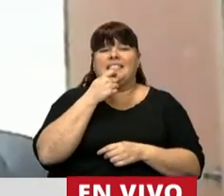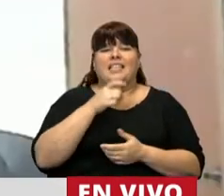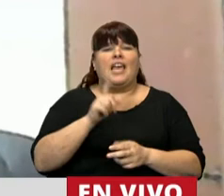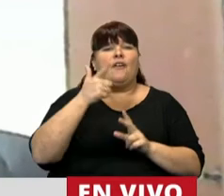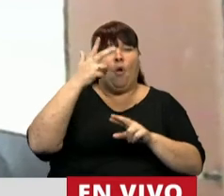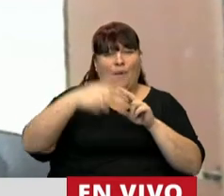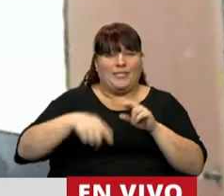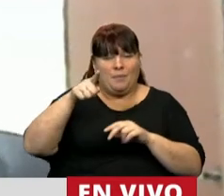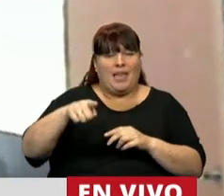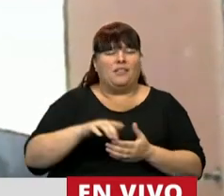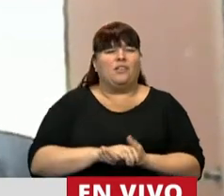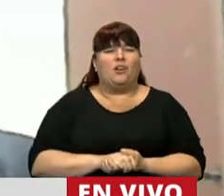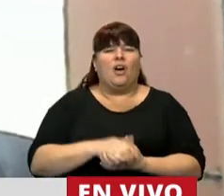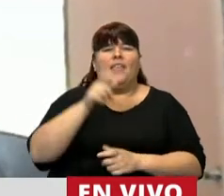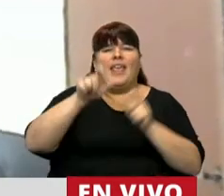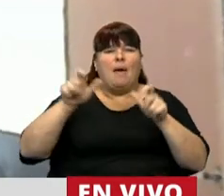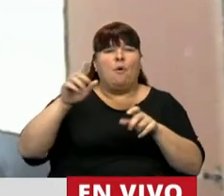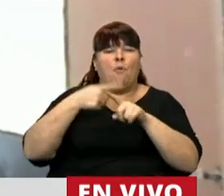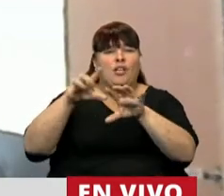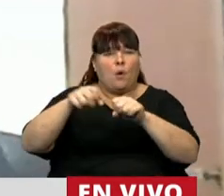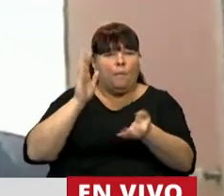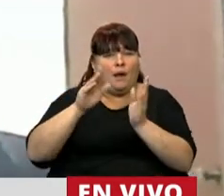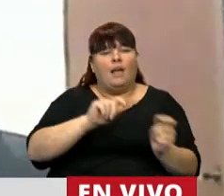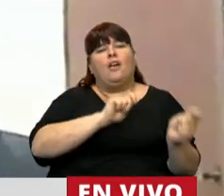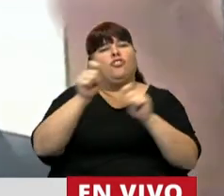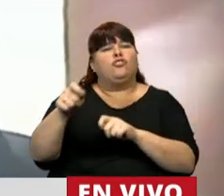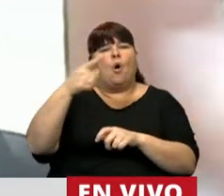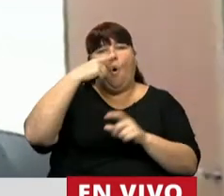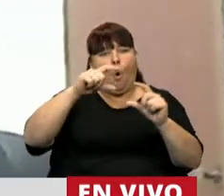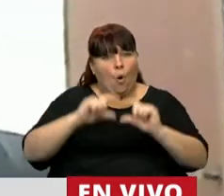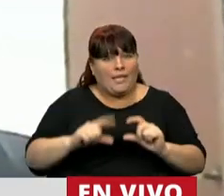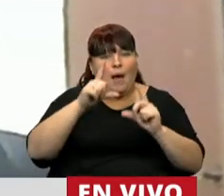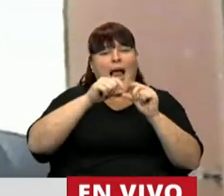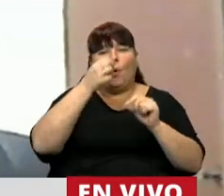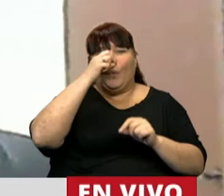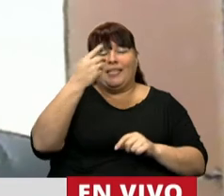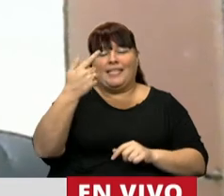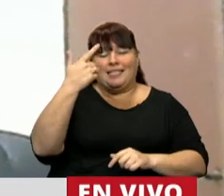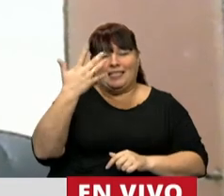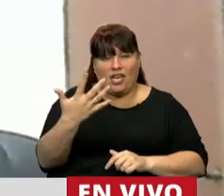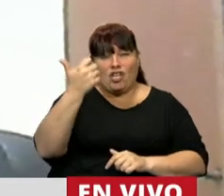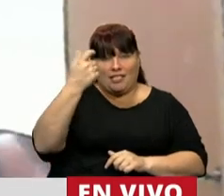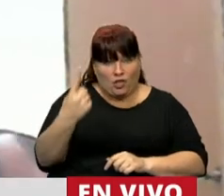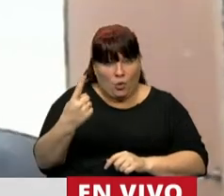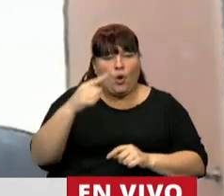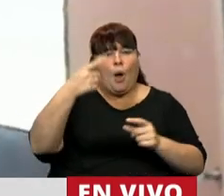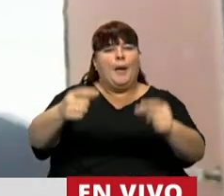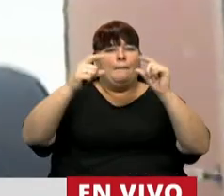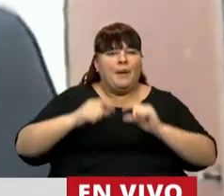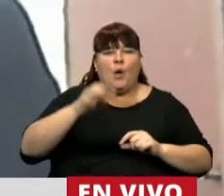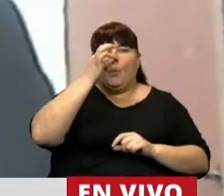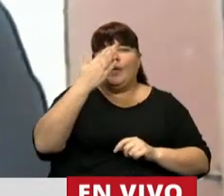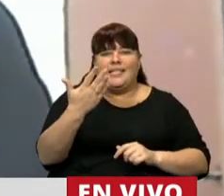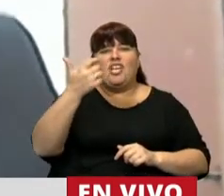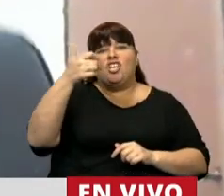imprescindibilidad de las acciones civiles por delitos de humanidad se trasladó del último párrafo del artículo 2561 al primer párrafo del artículo